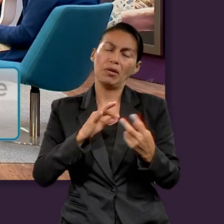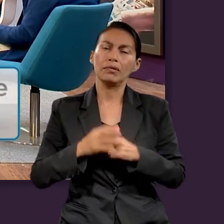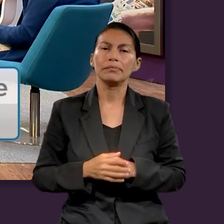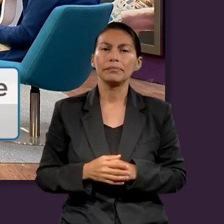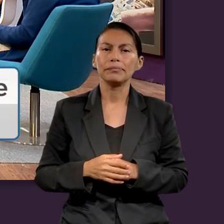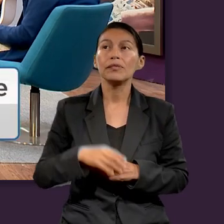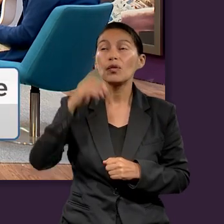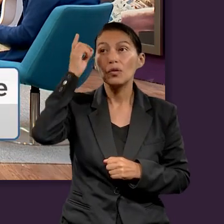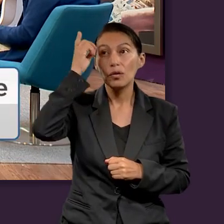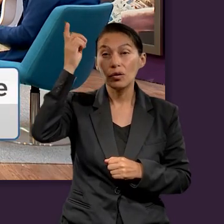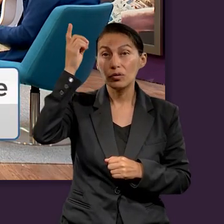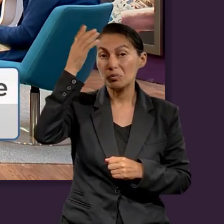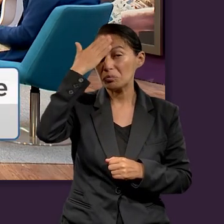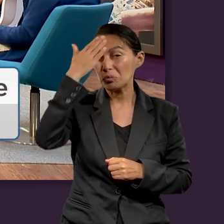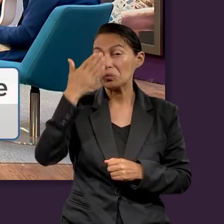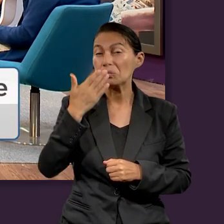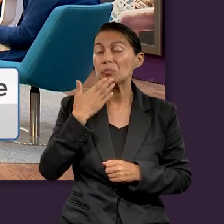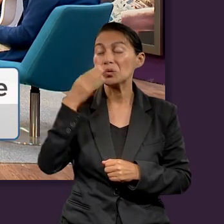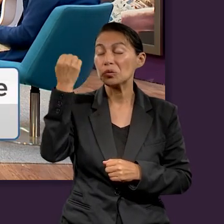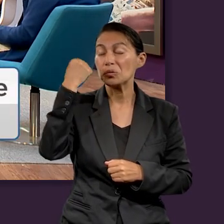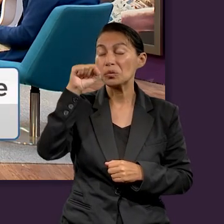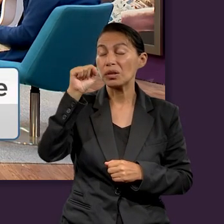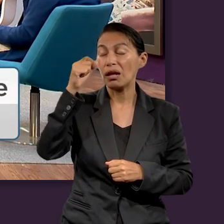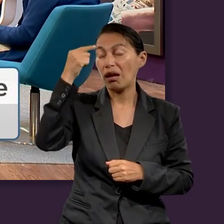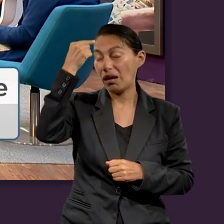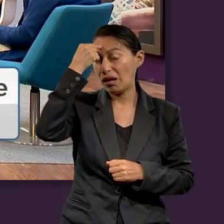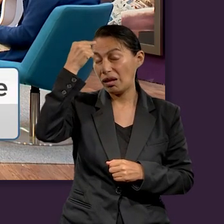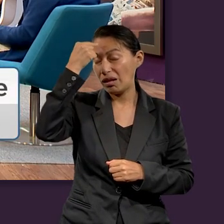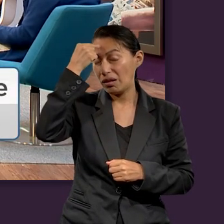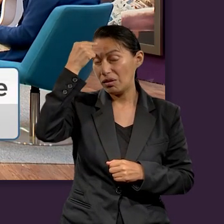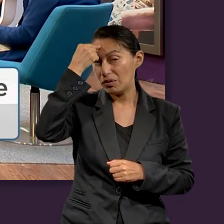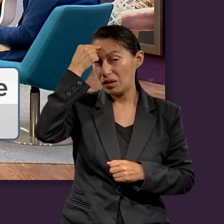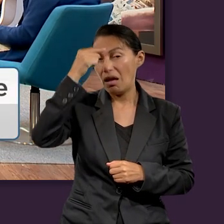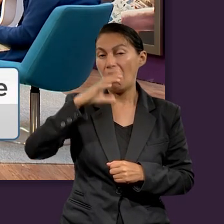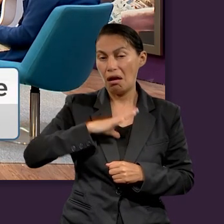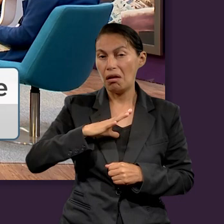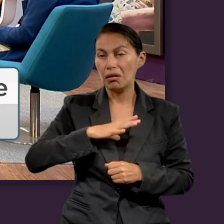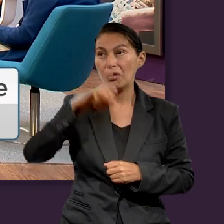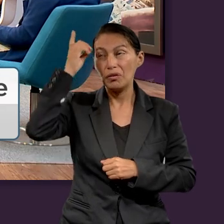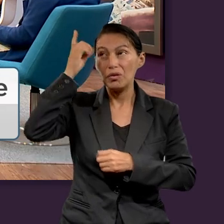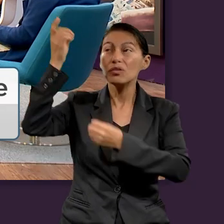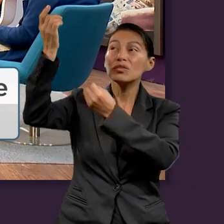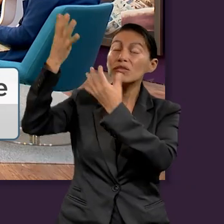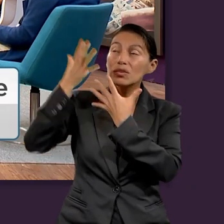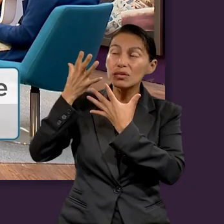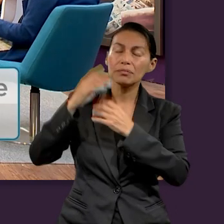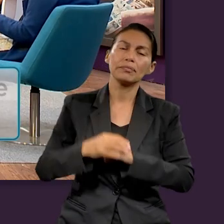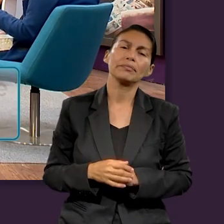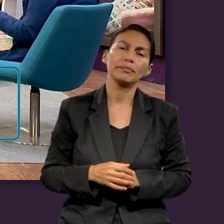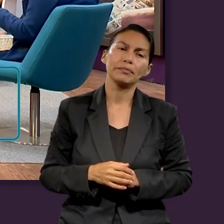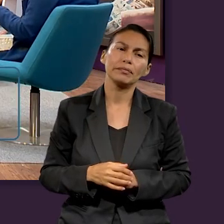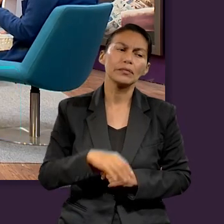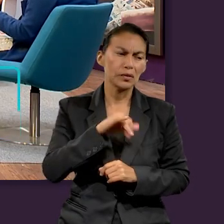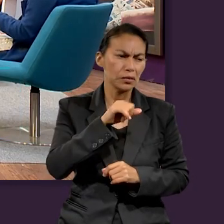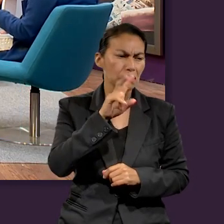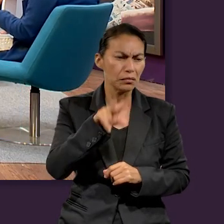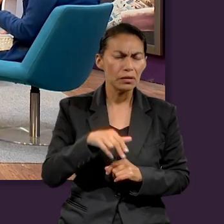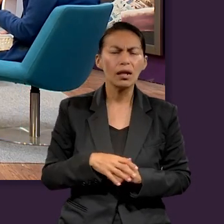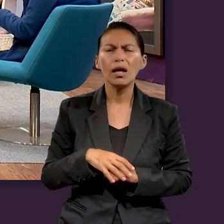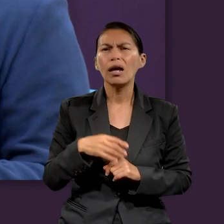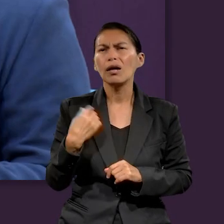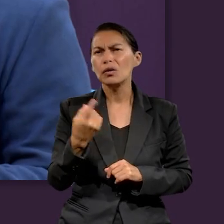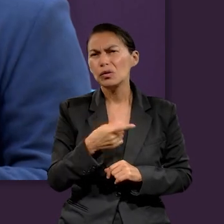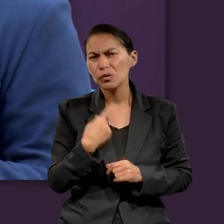hecho de saber que tenemos una capacidad que Dios nos ha dado, el uso de nuestra conciencia. Así es. Y podemos también